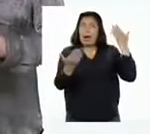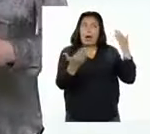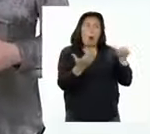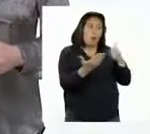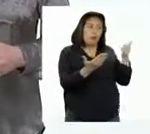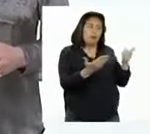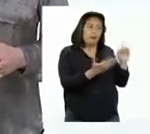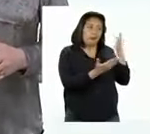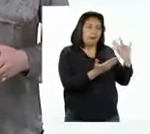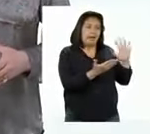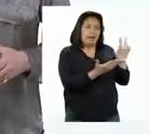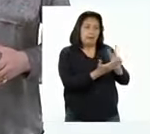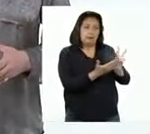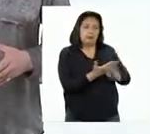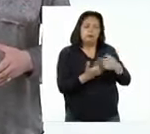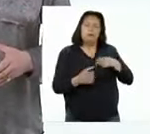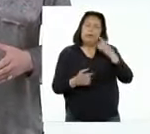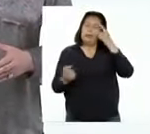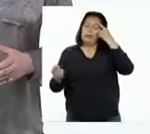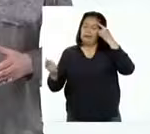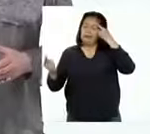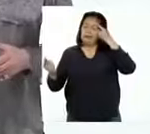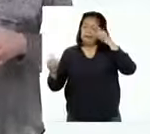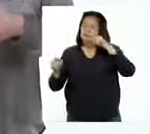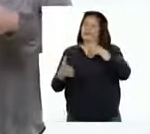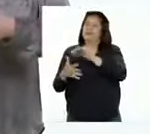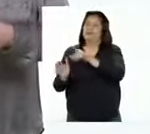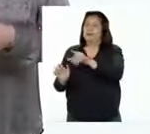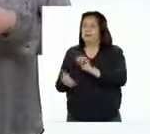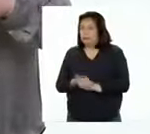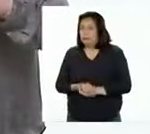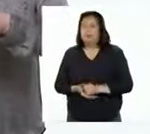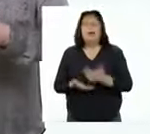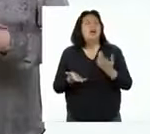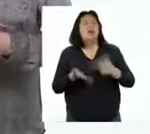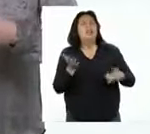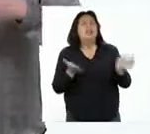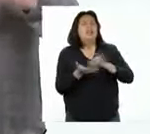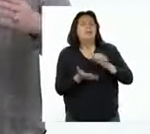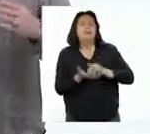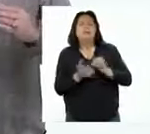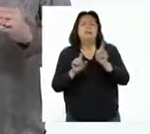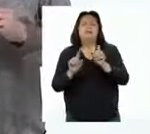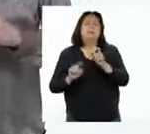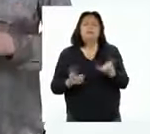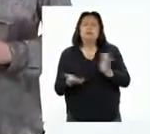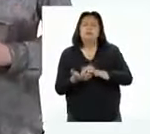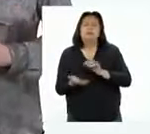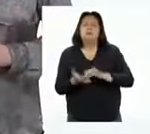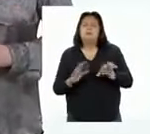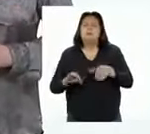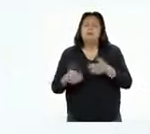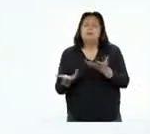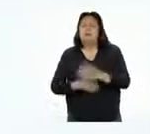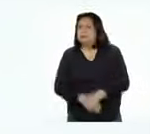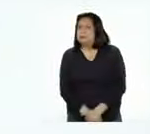conocemos para sacar conclusiones como la tuya. ¿Qué otras preguntas podríamos formular?